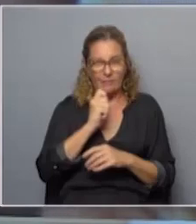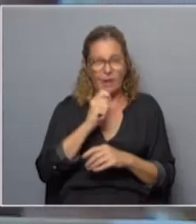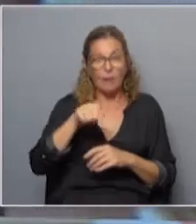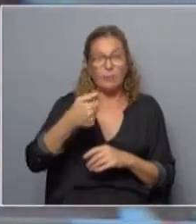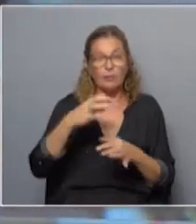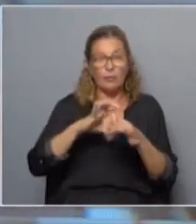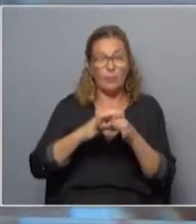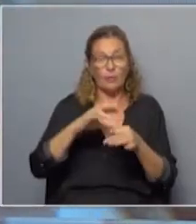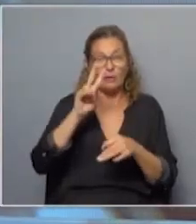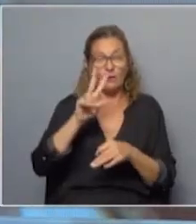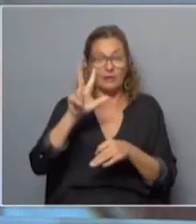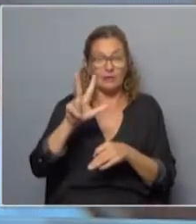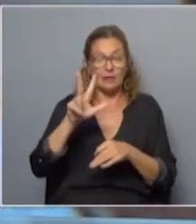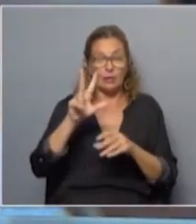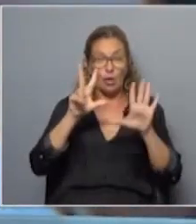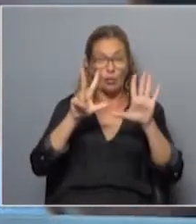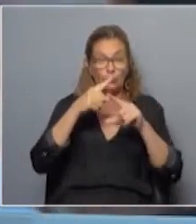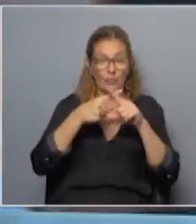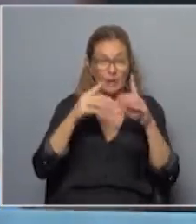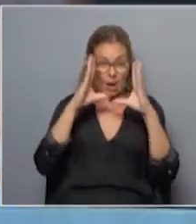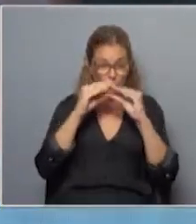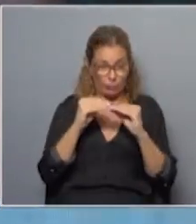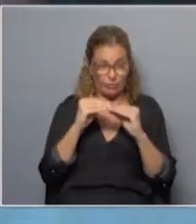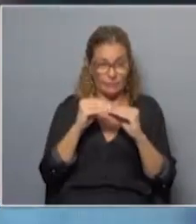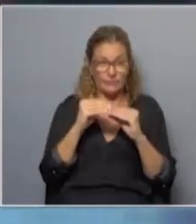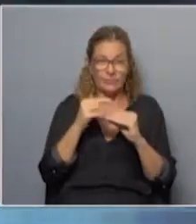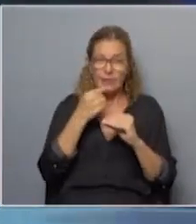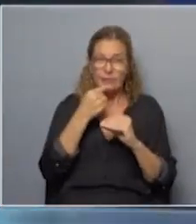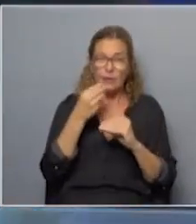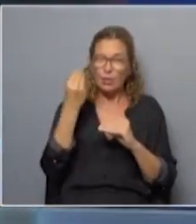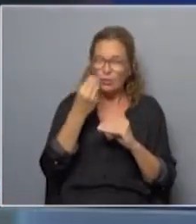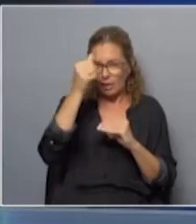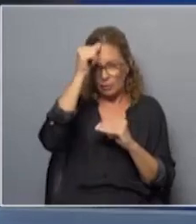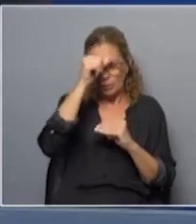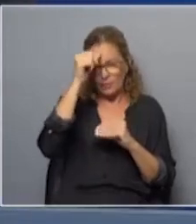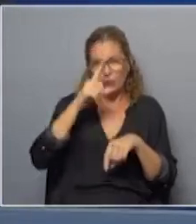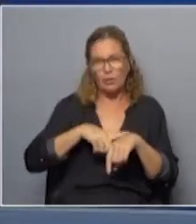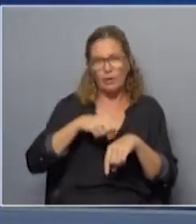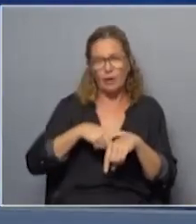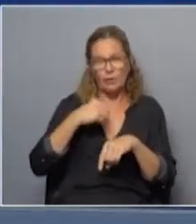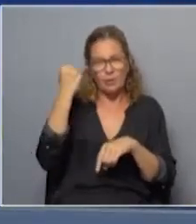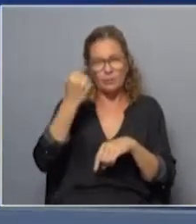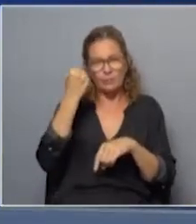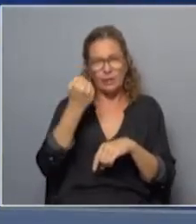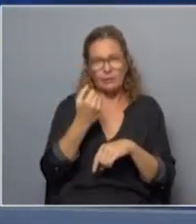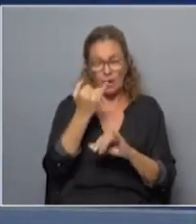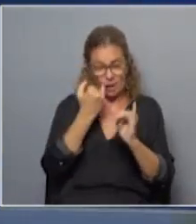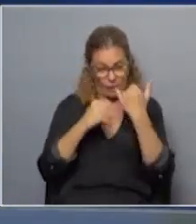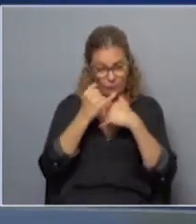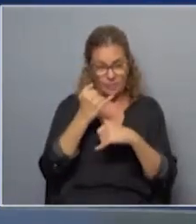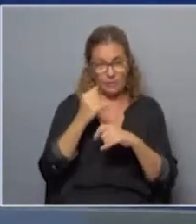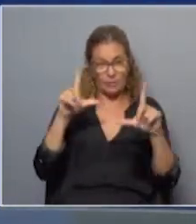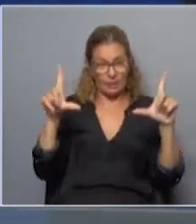próximo miércoles 23 a las 20.30 horas. Según dijo el fin de semana, esto sería en el horario central de los informativos.